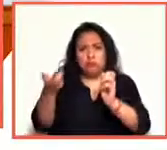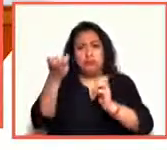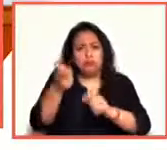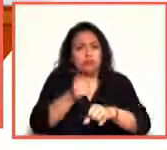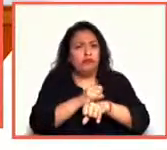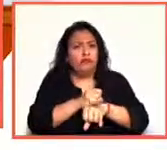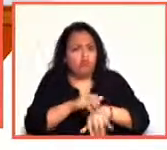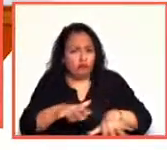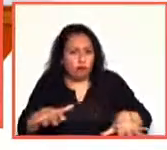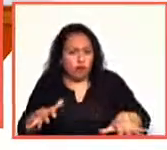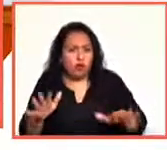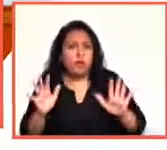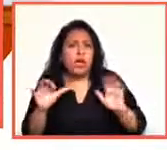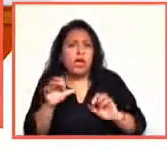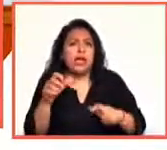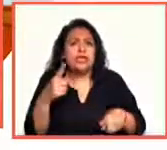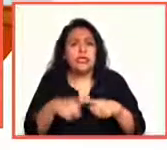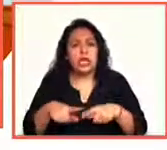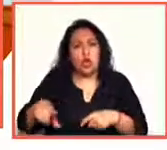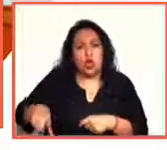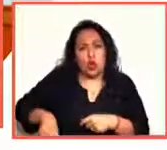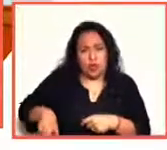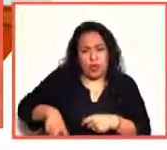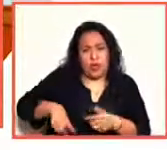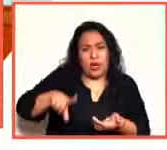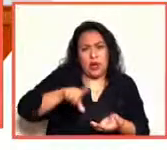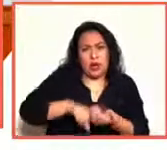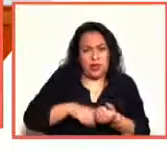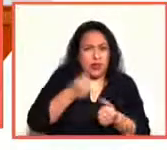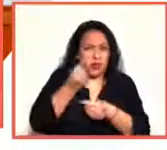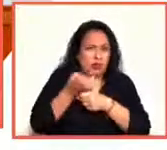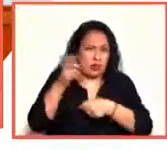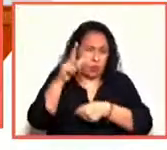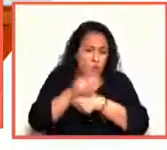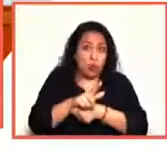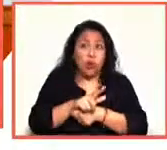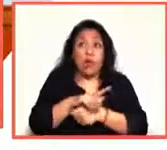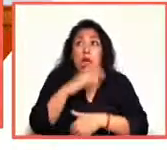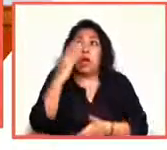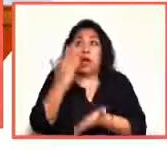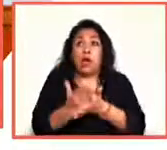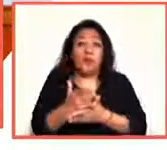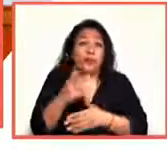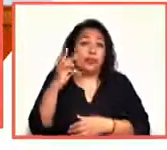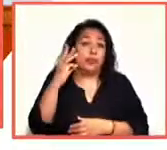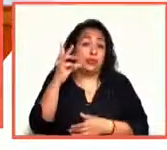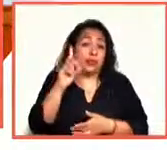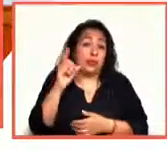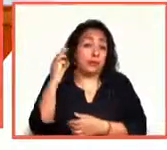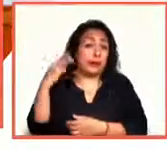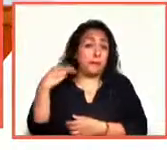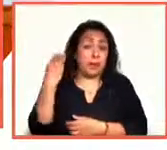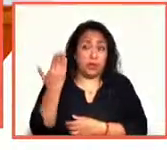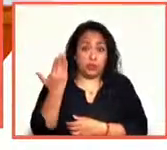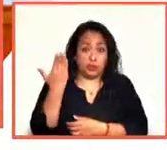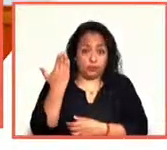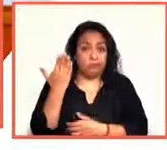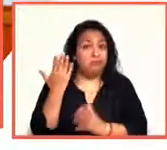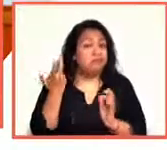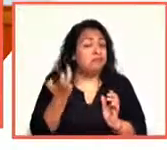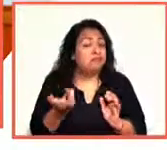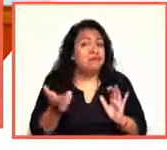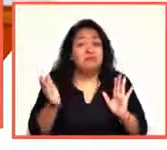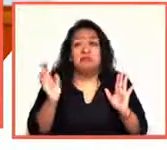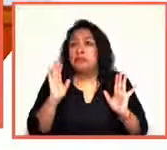al gobierno estatal a través del Secretario de las Culturas hasta el 30 de marzo. En ese momento no se